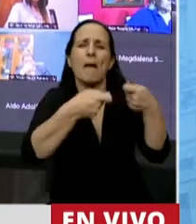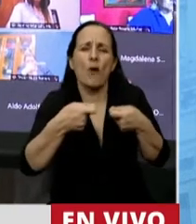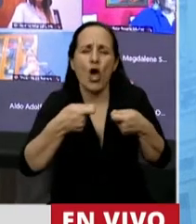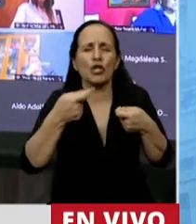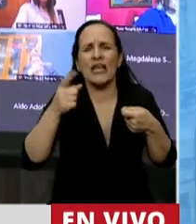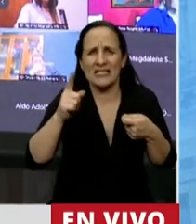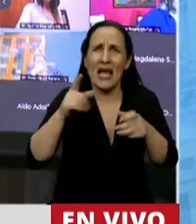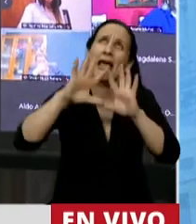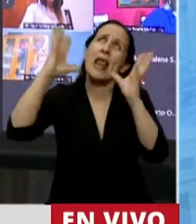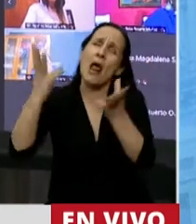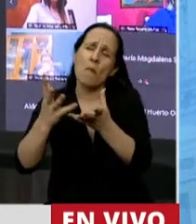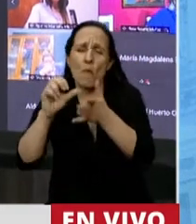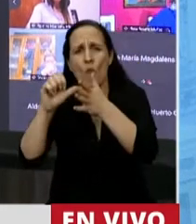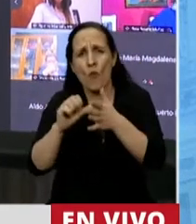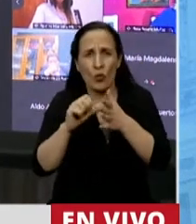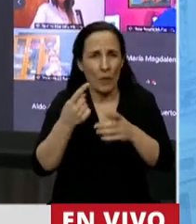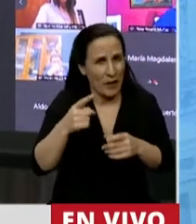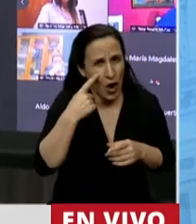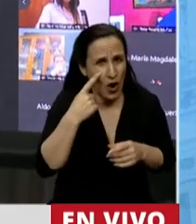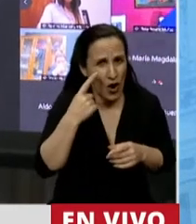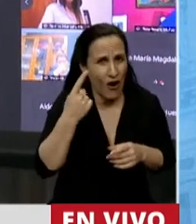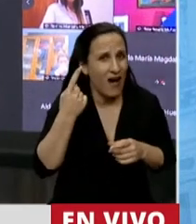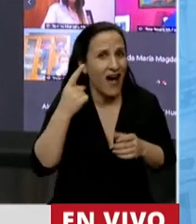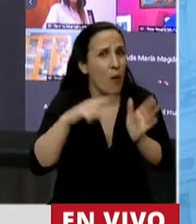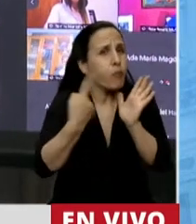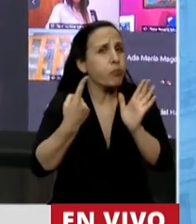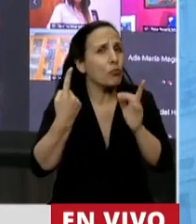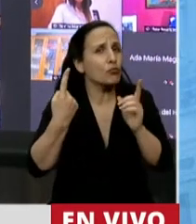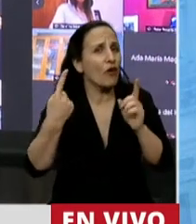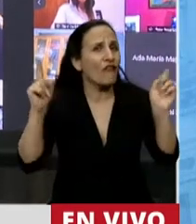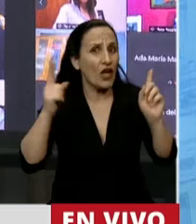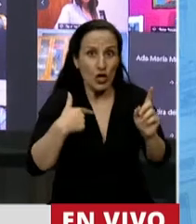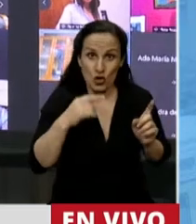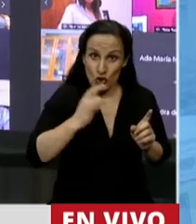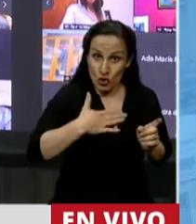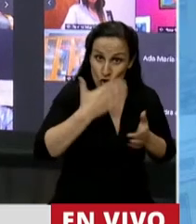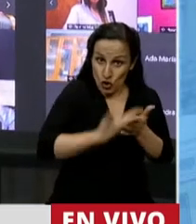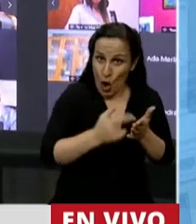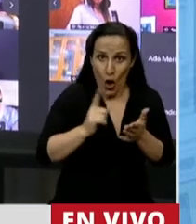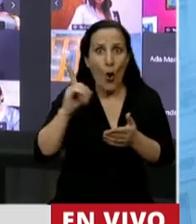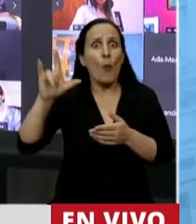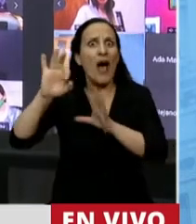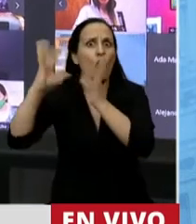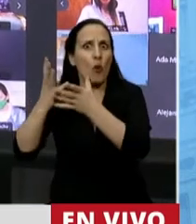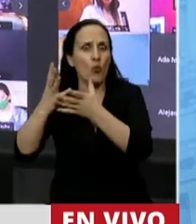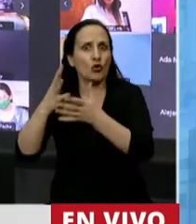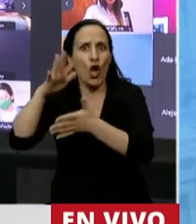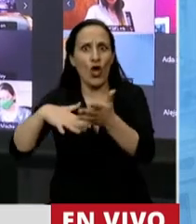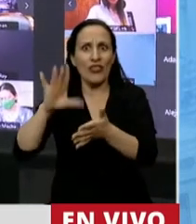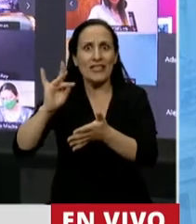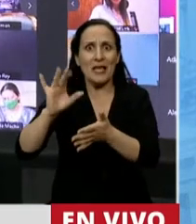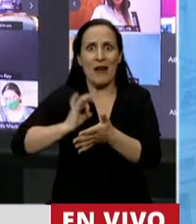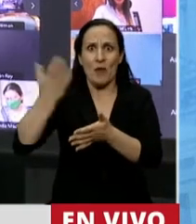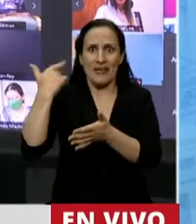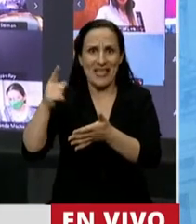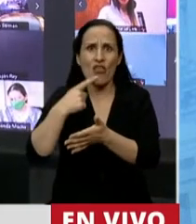mundo, pero ¿saben cuál es la diferencia? Y no lo digo yo, lo dicen los informes del Banco Mundial en diciembre